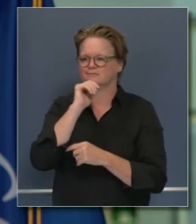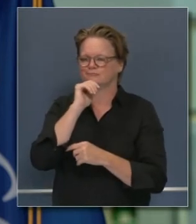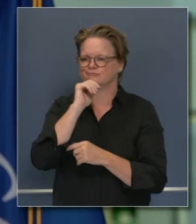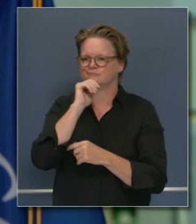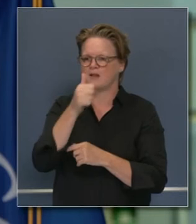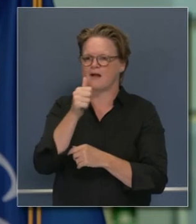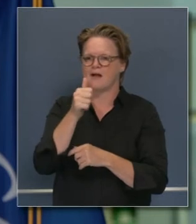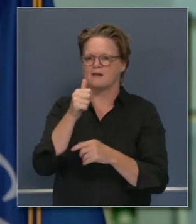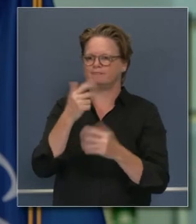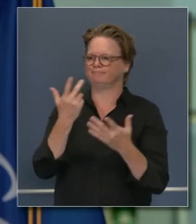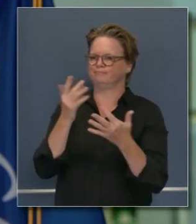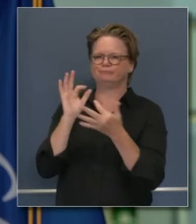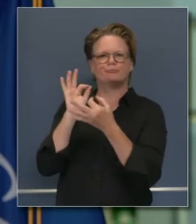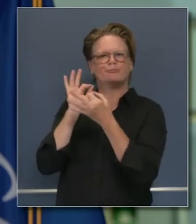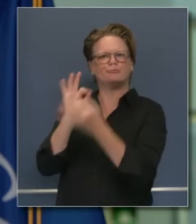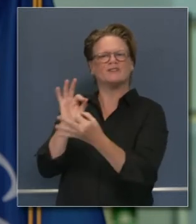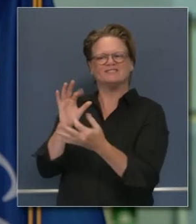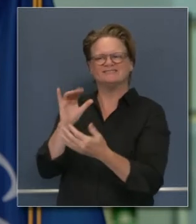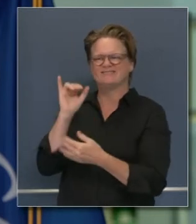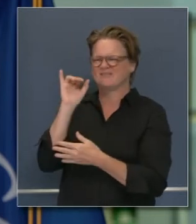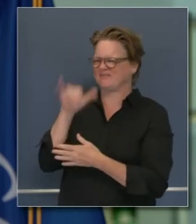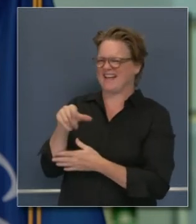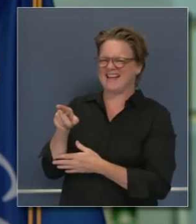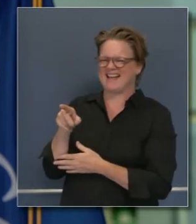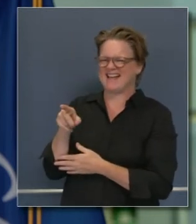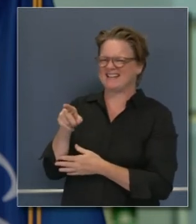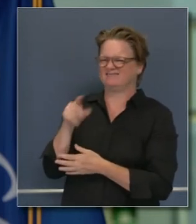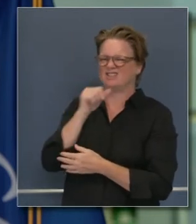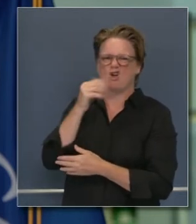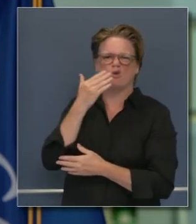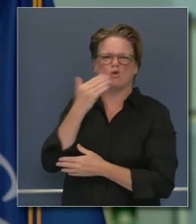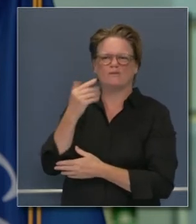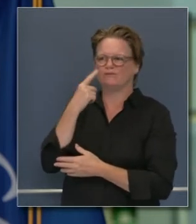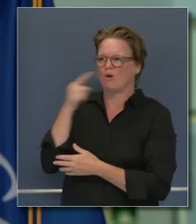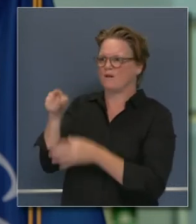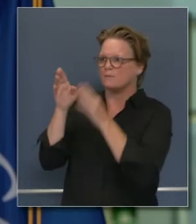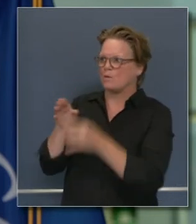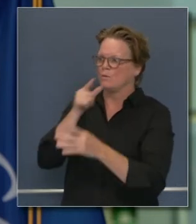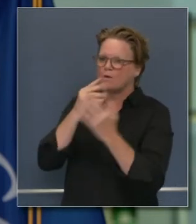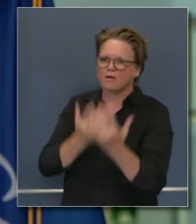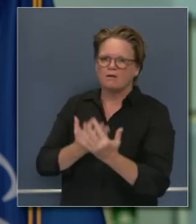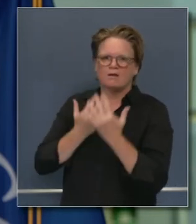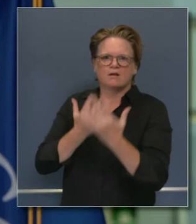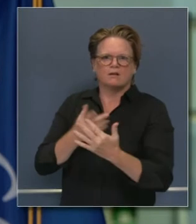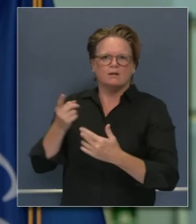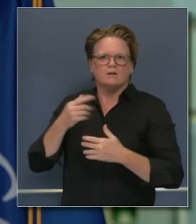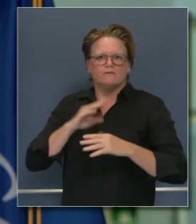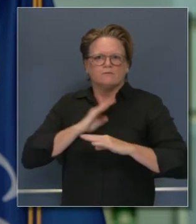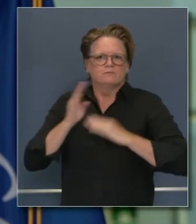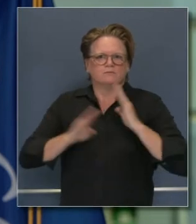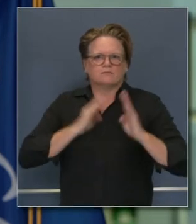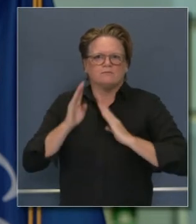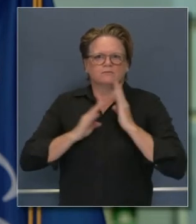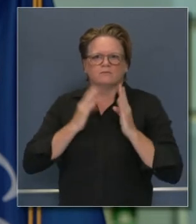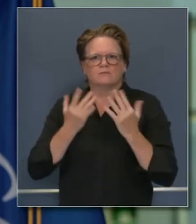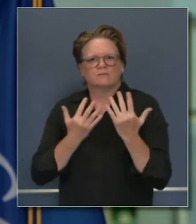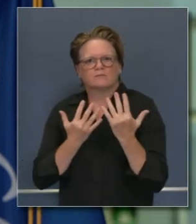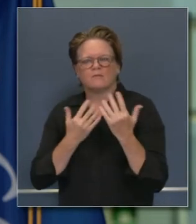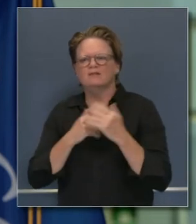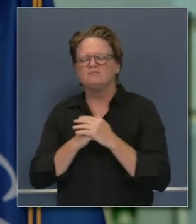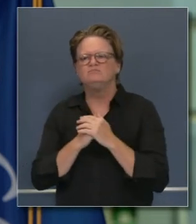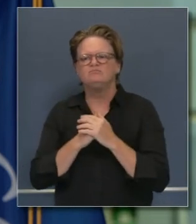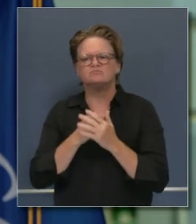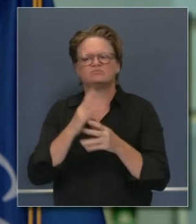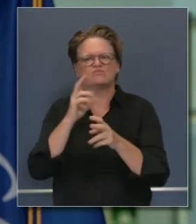un resultado útil o sea no sirve para aquellos que están haciendo rastreo de contactos pero rastrear los